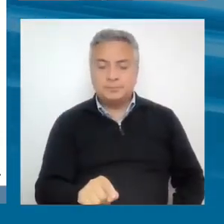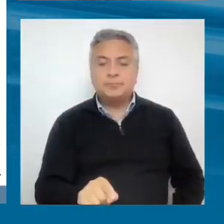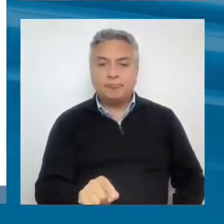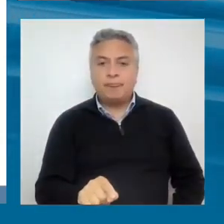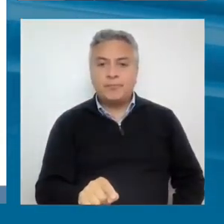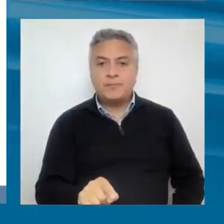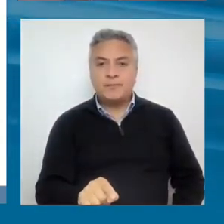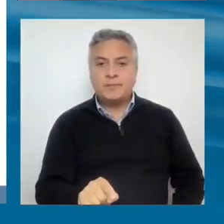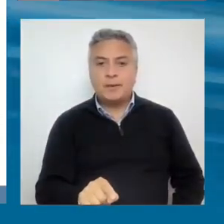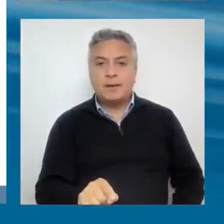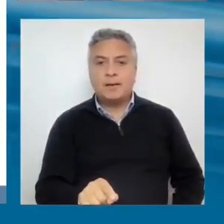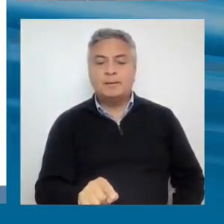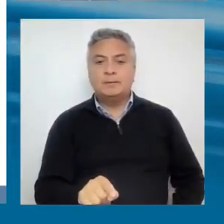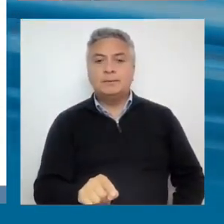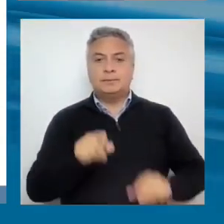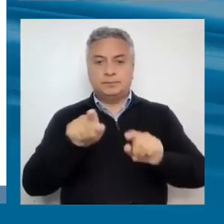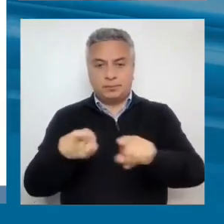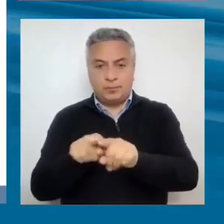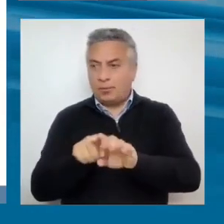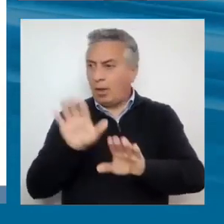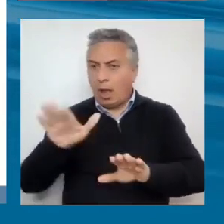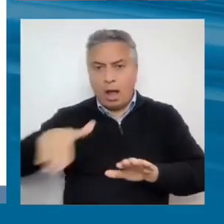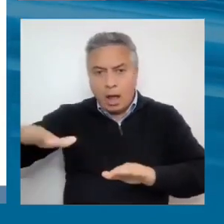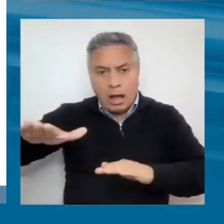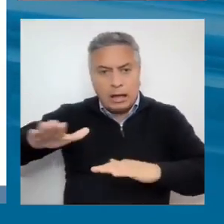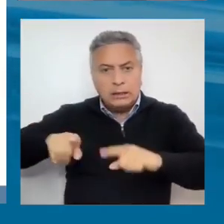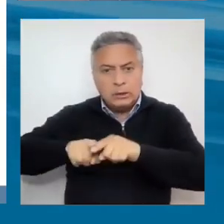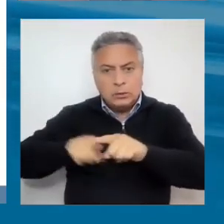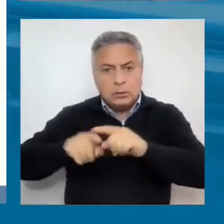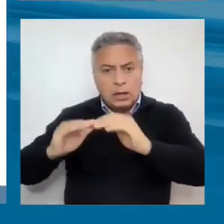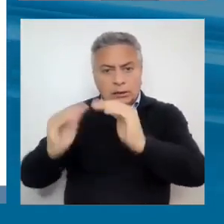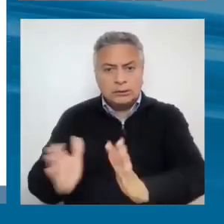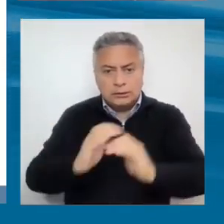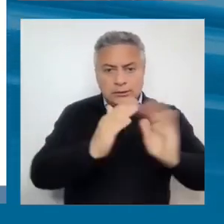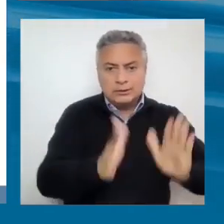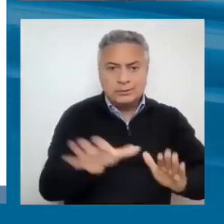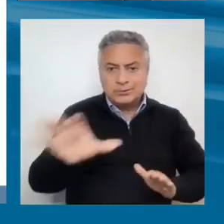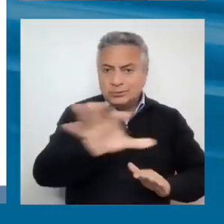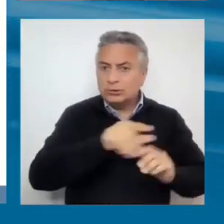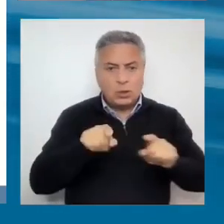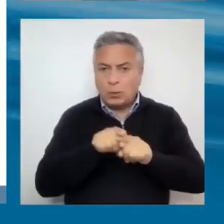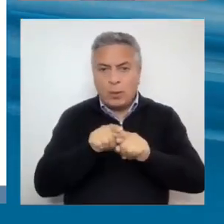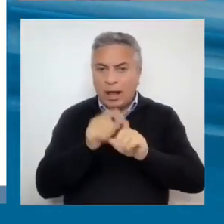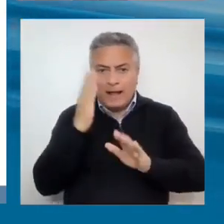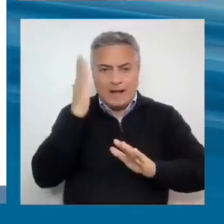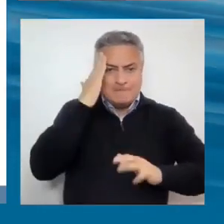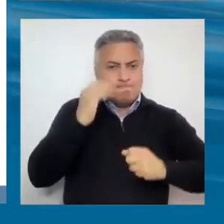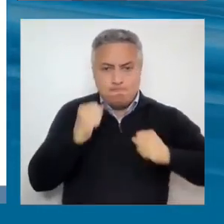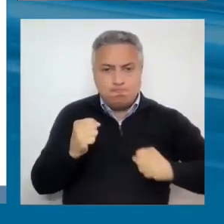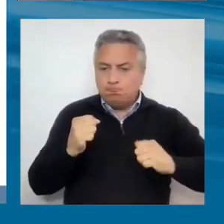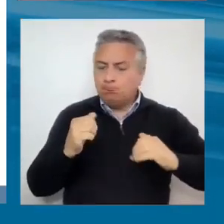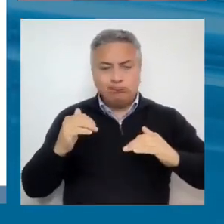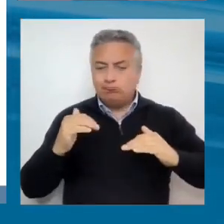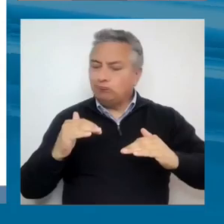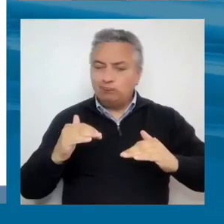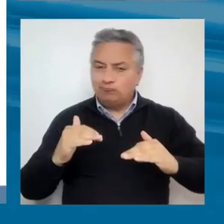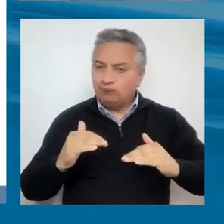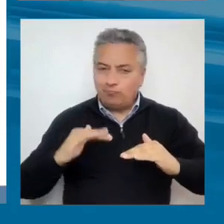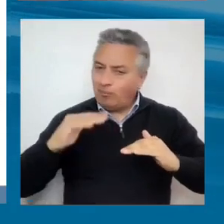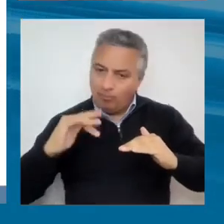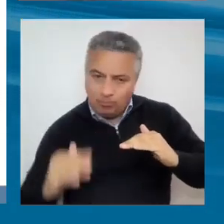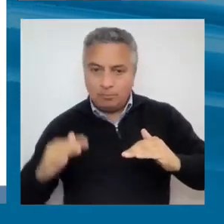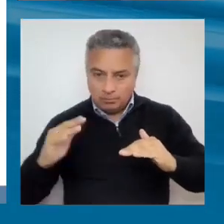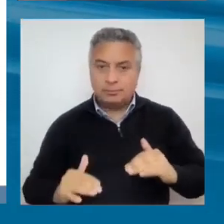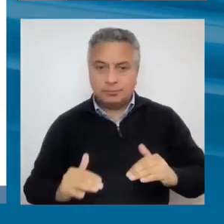capacidades institucionales, cae en este gráfico que el otro estaba en modo diagnóstico. Este es en modo